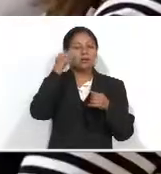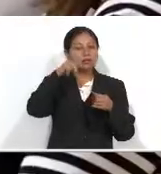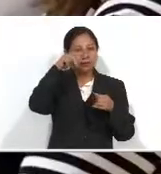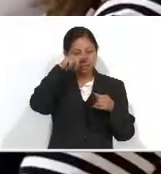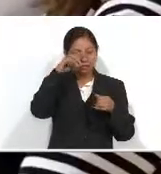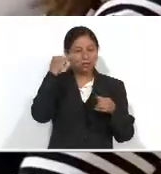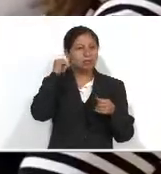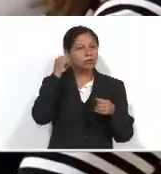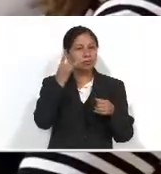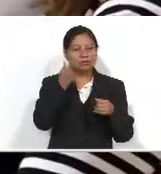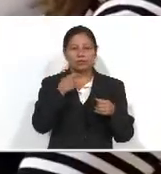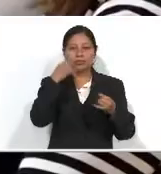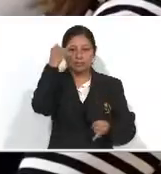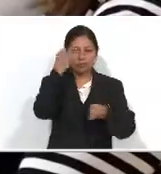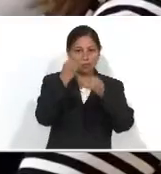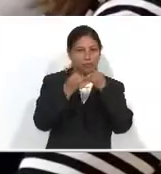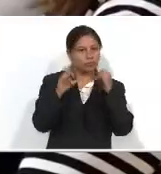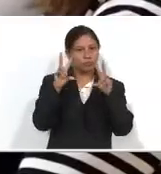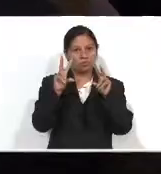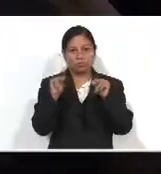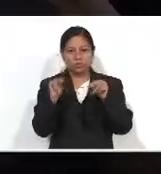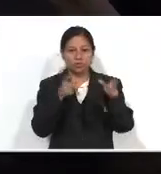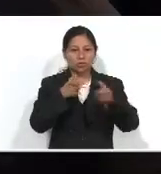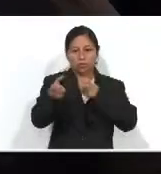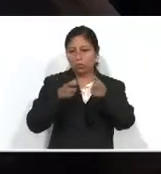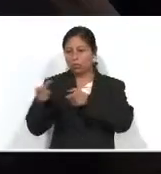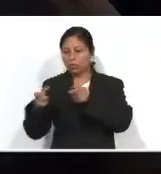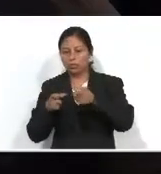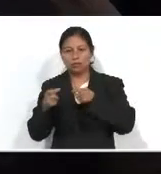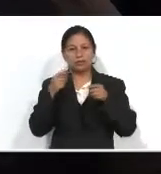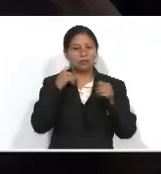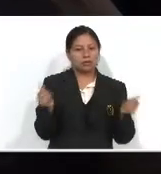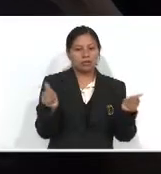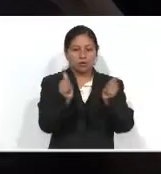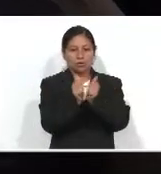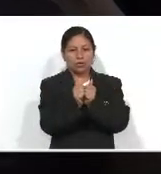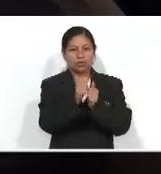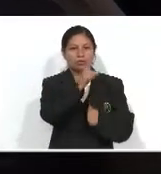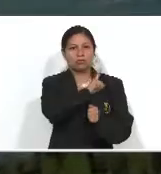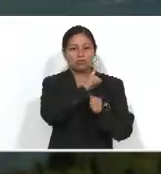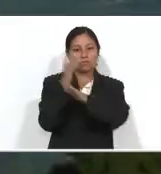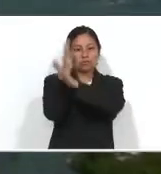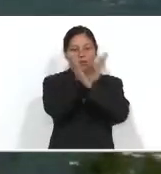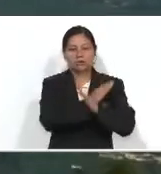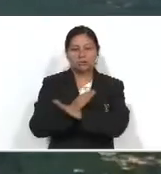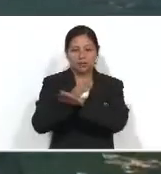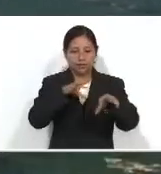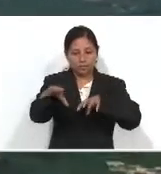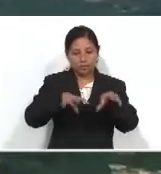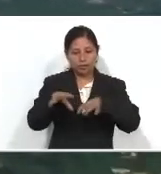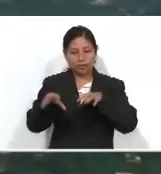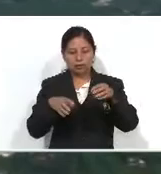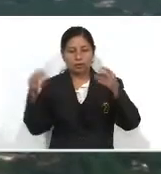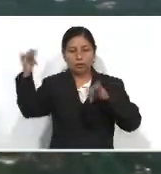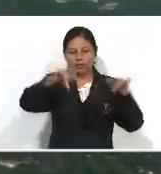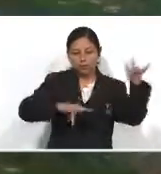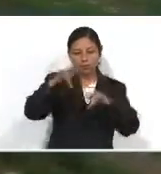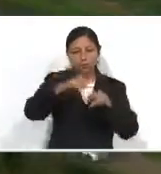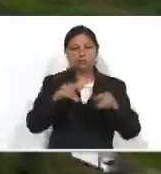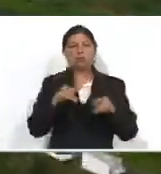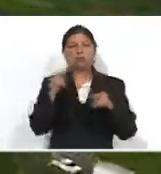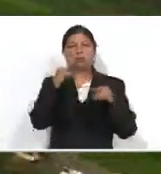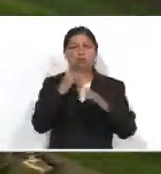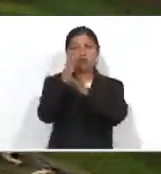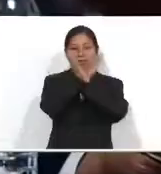Turismo. Los congresistas concluyeron que no existe una coordinación que permita establecer un solo sistema de protección para la actividad turística en el tema de los